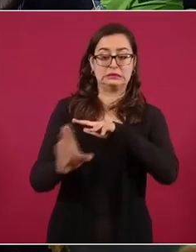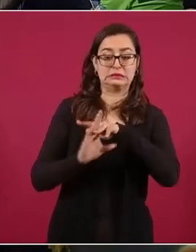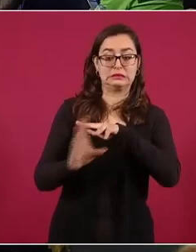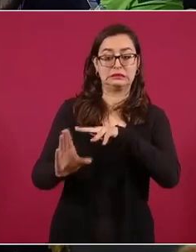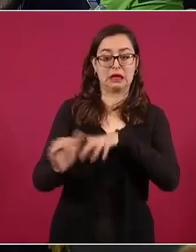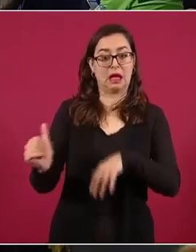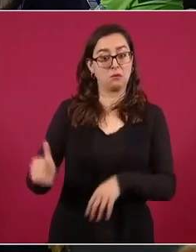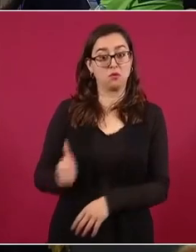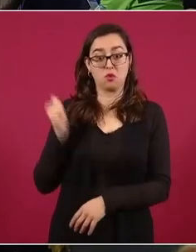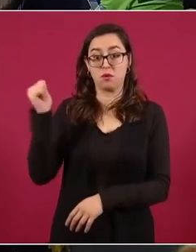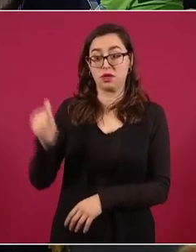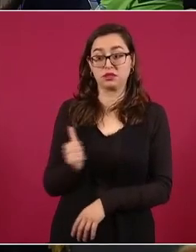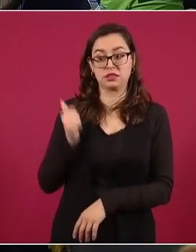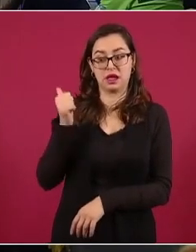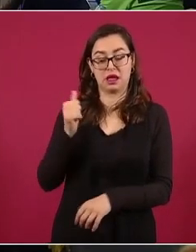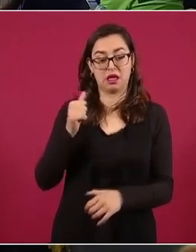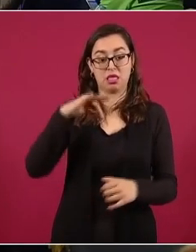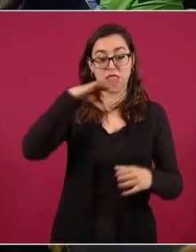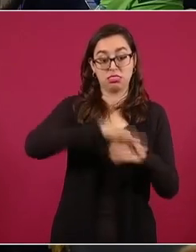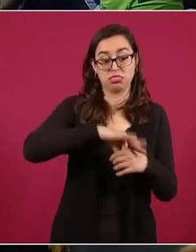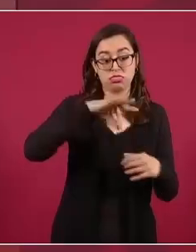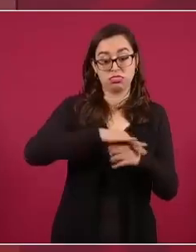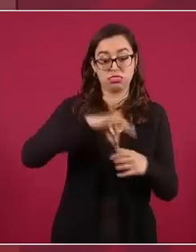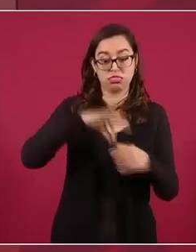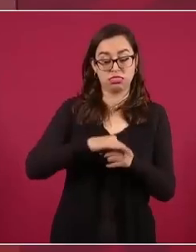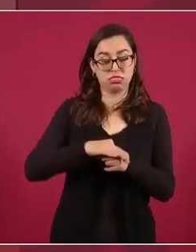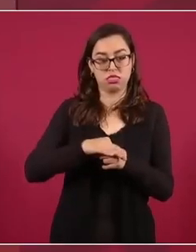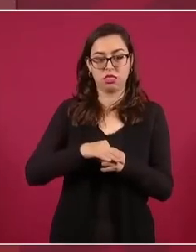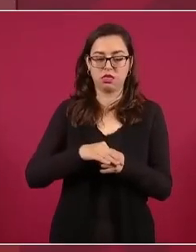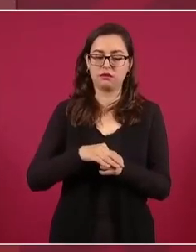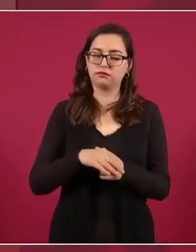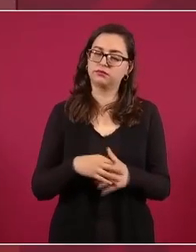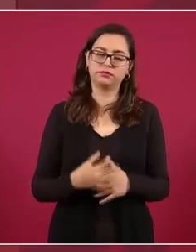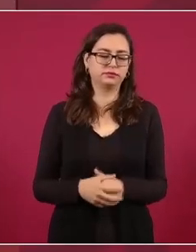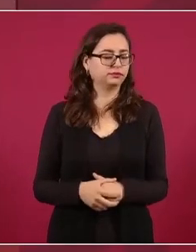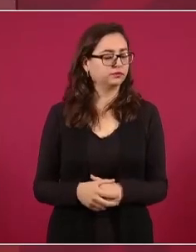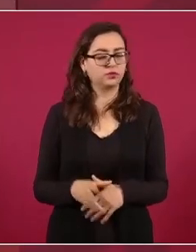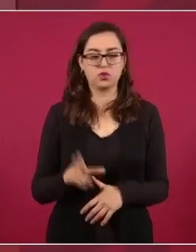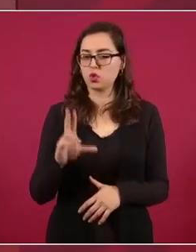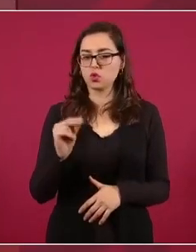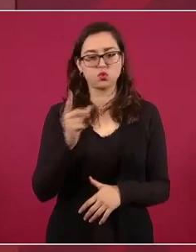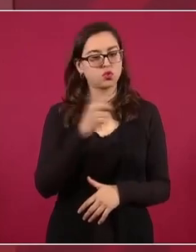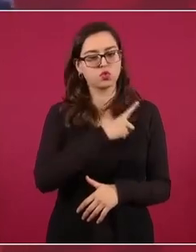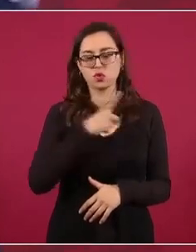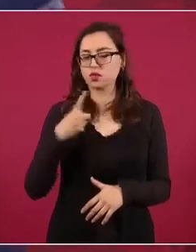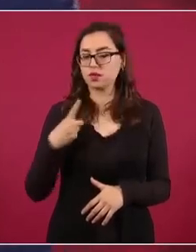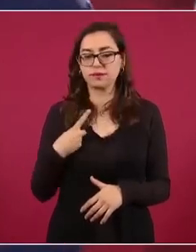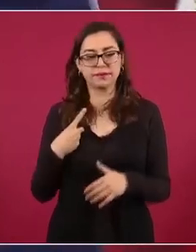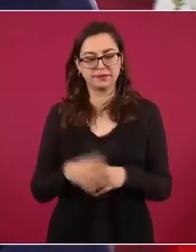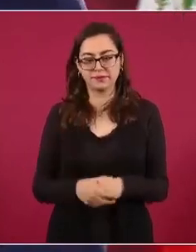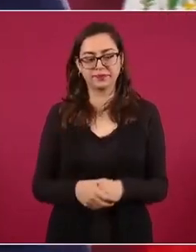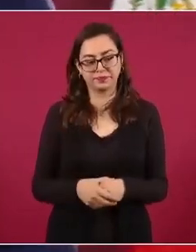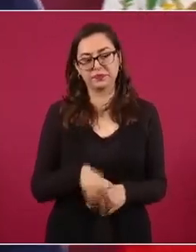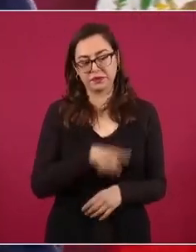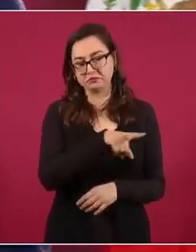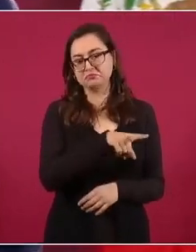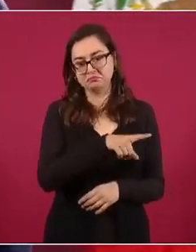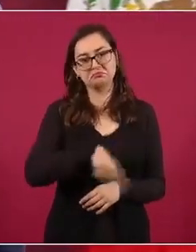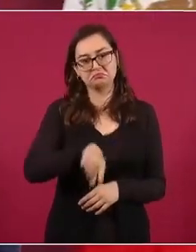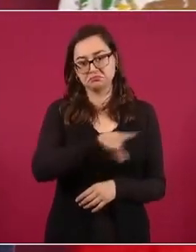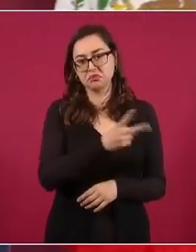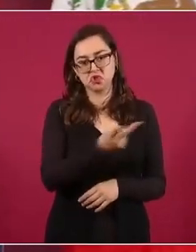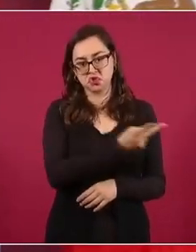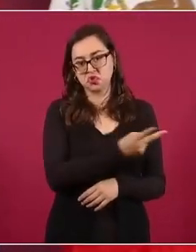así de manera abierta, como